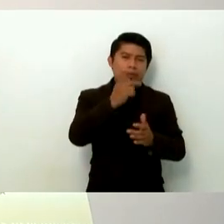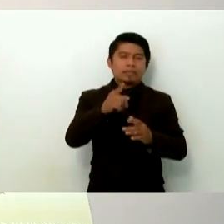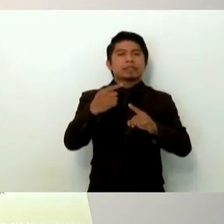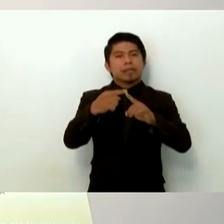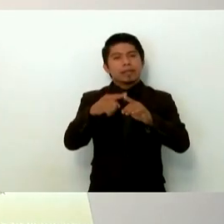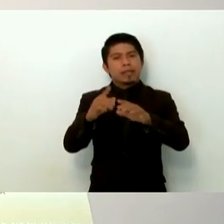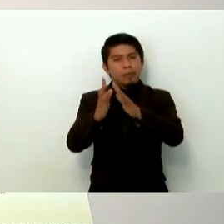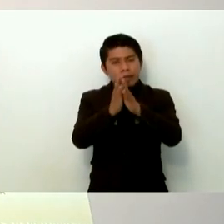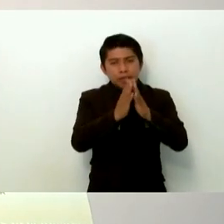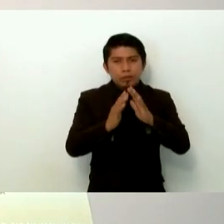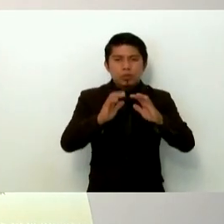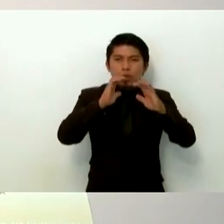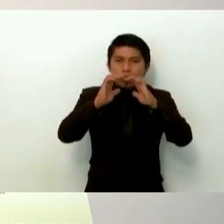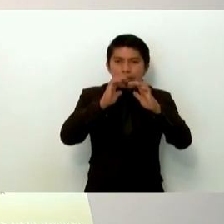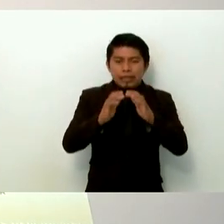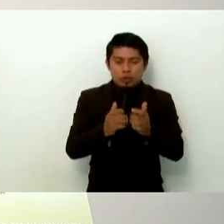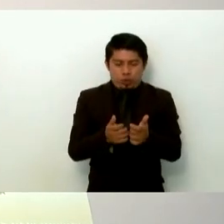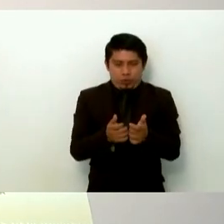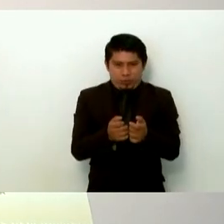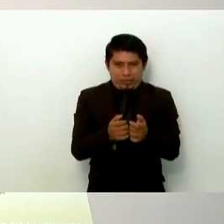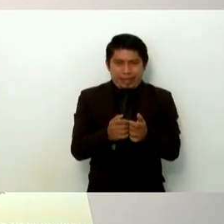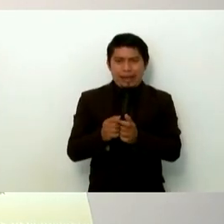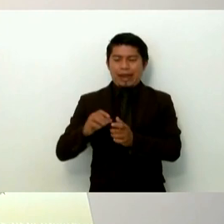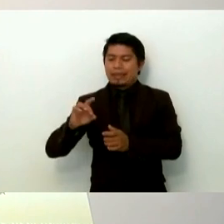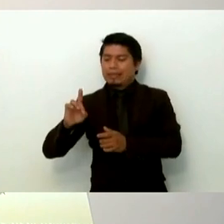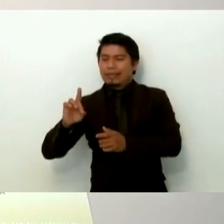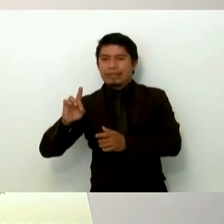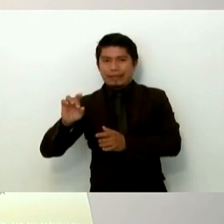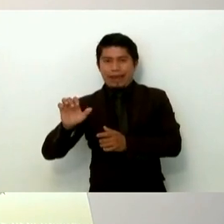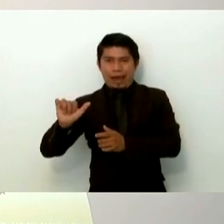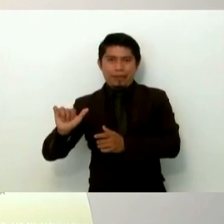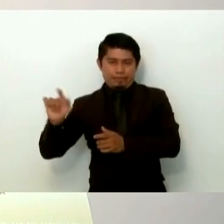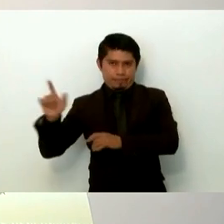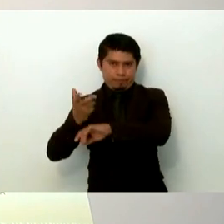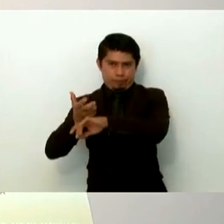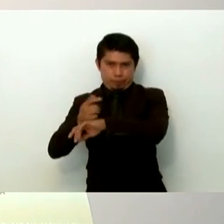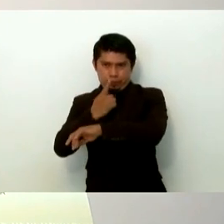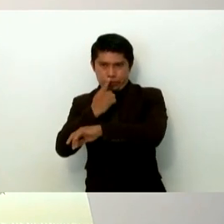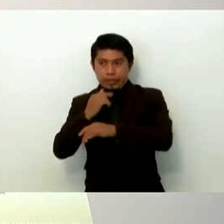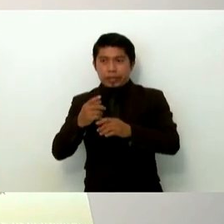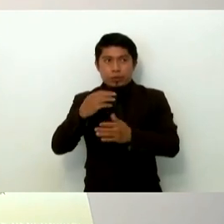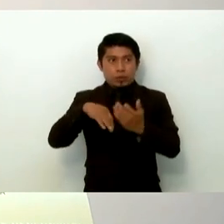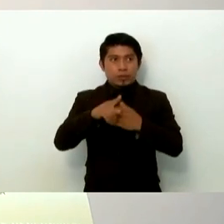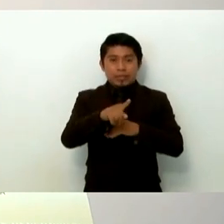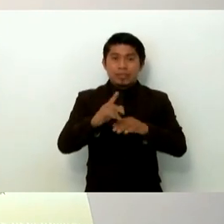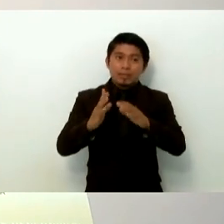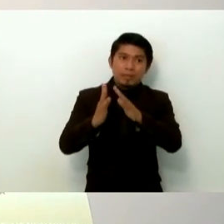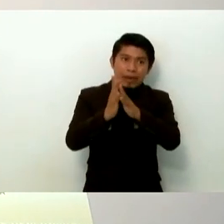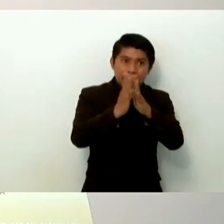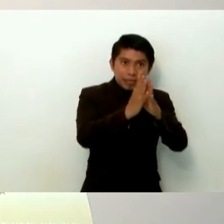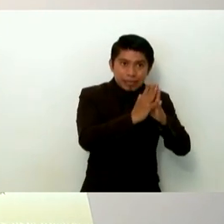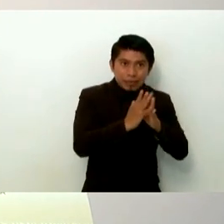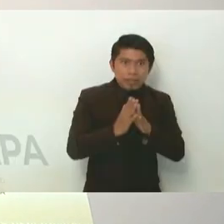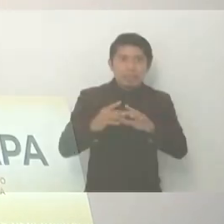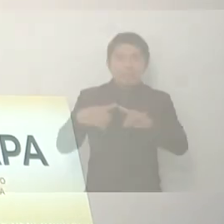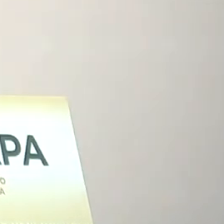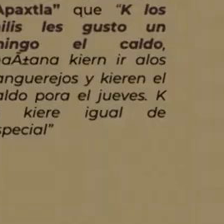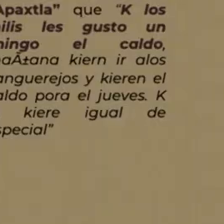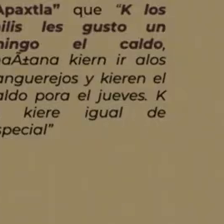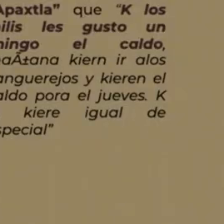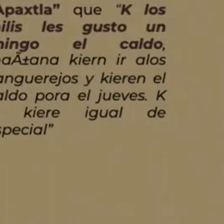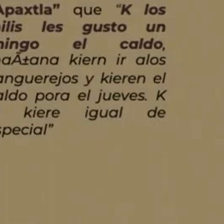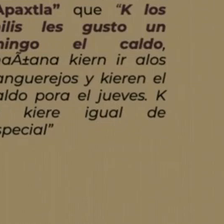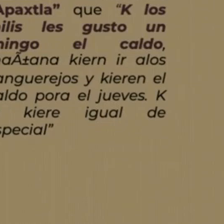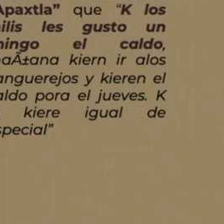intervenciones de comunicaciones de la DEA sobre este tema. Y estas son intervenciones que forman parte de la